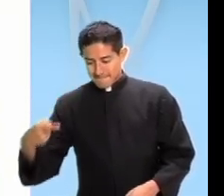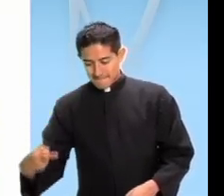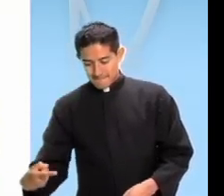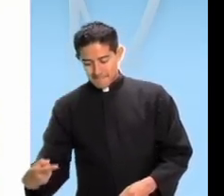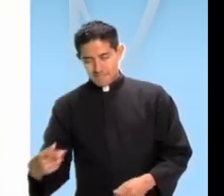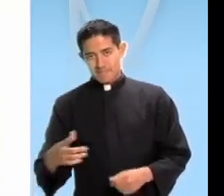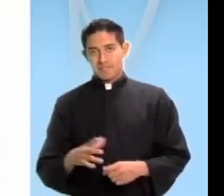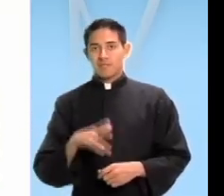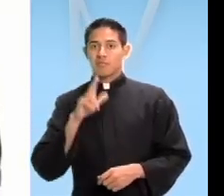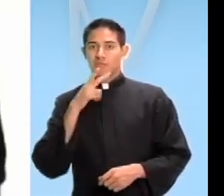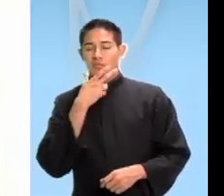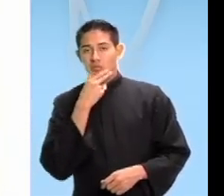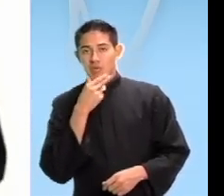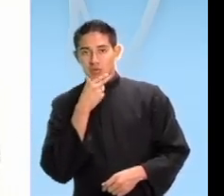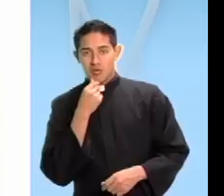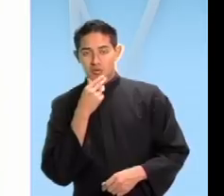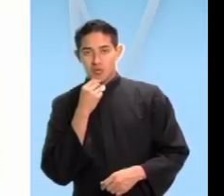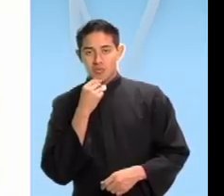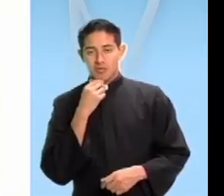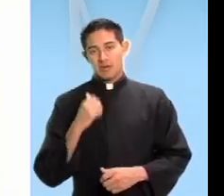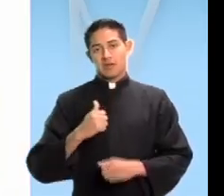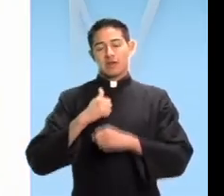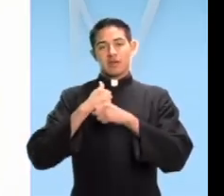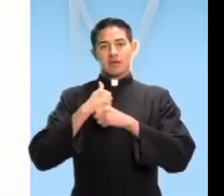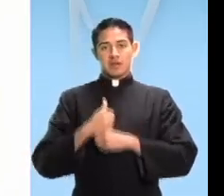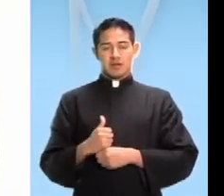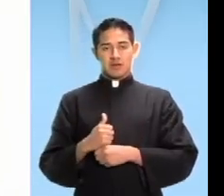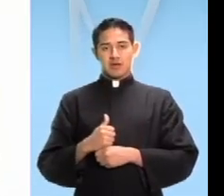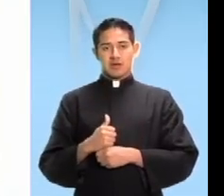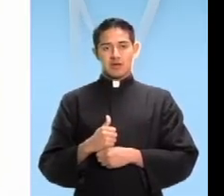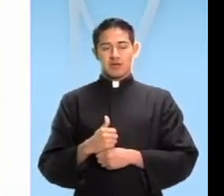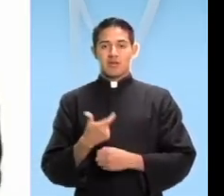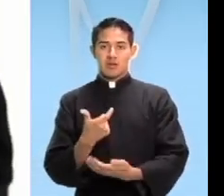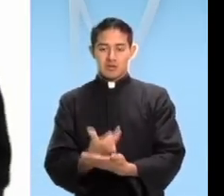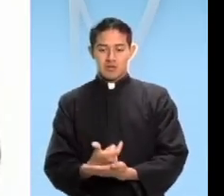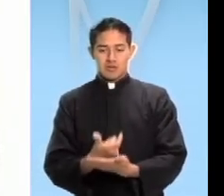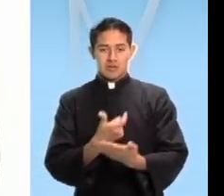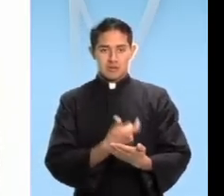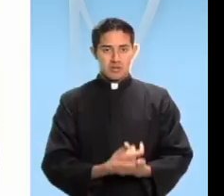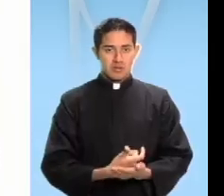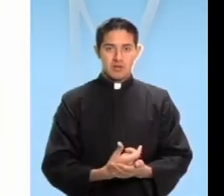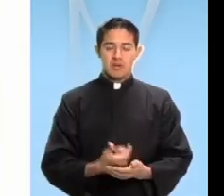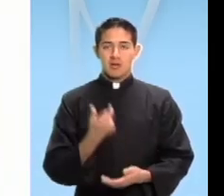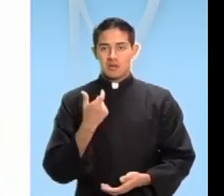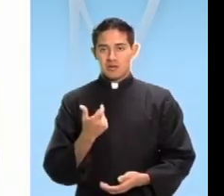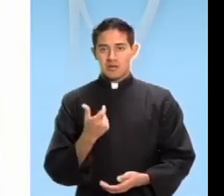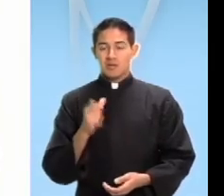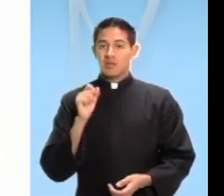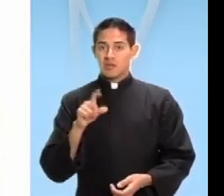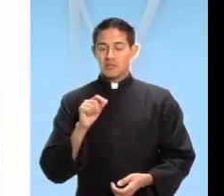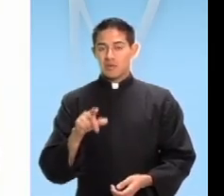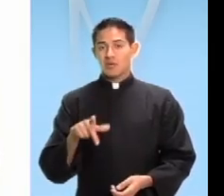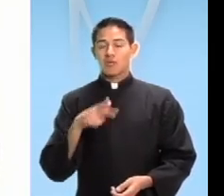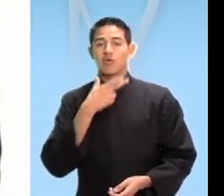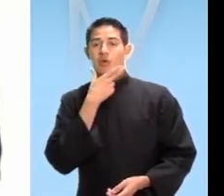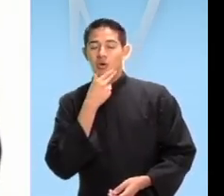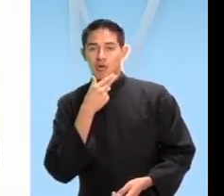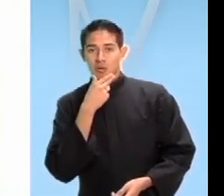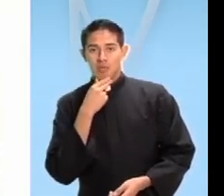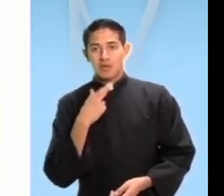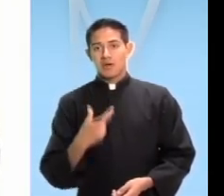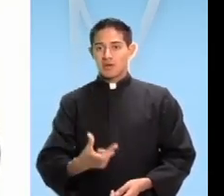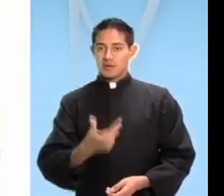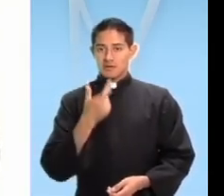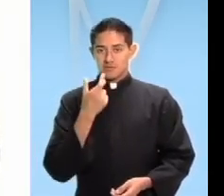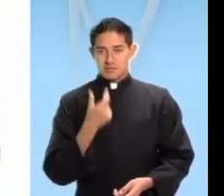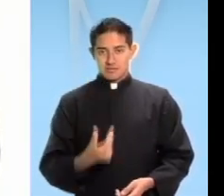publicanos, jefe de recaudadores de impuestos y es un hombre rico. Para, en